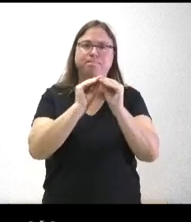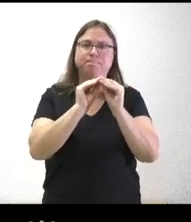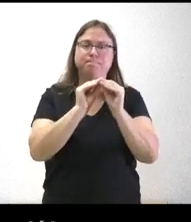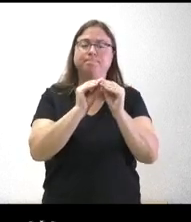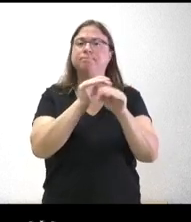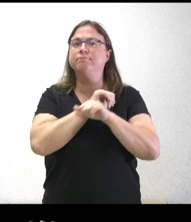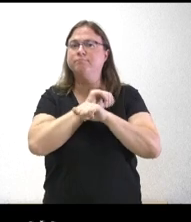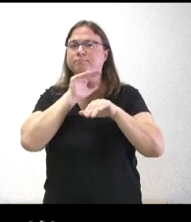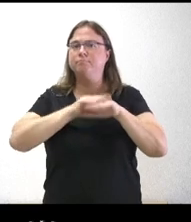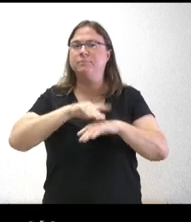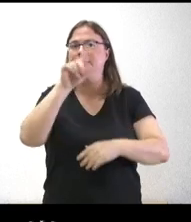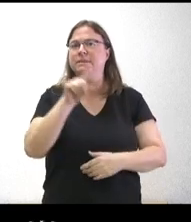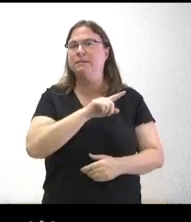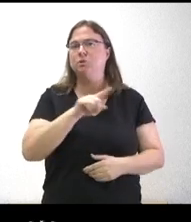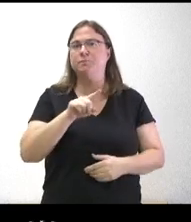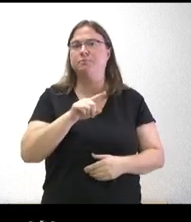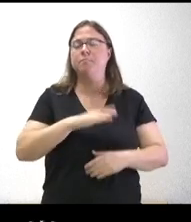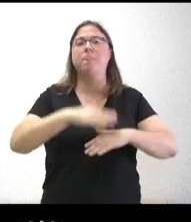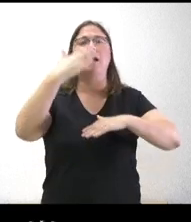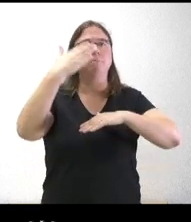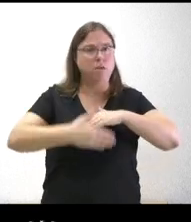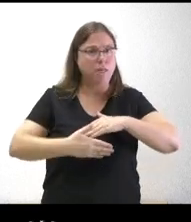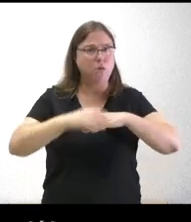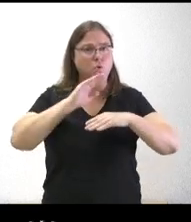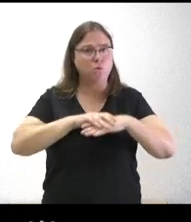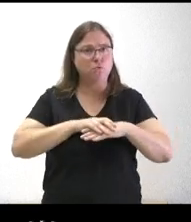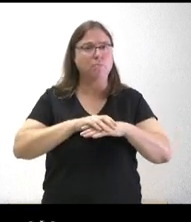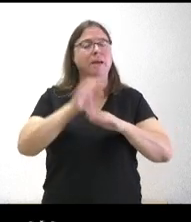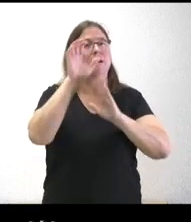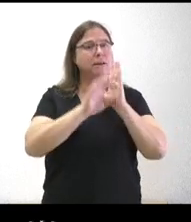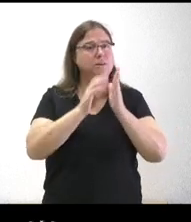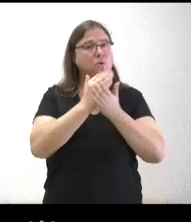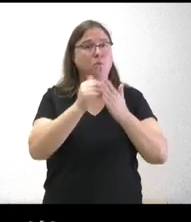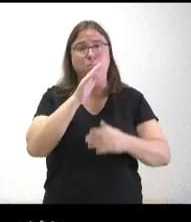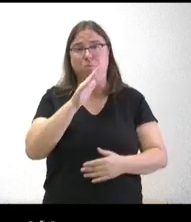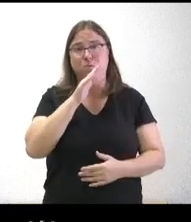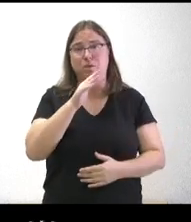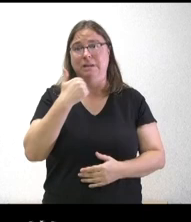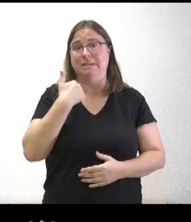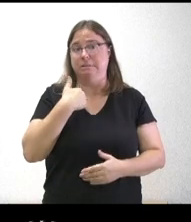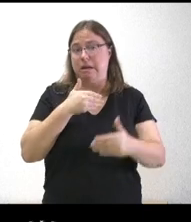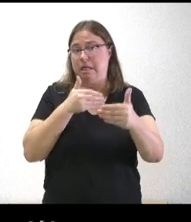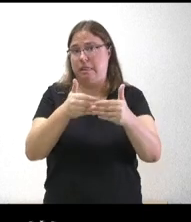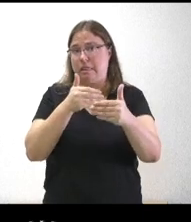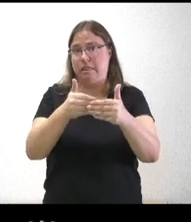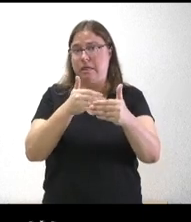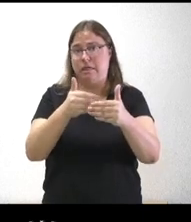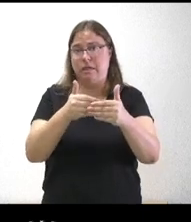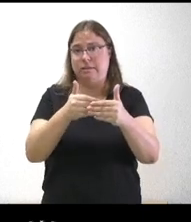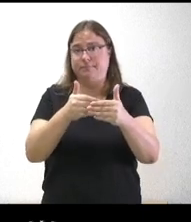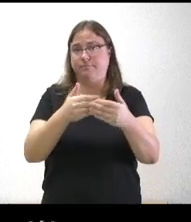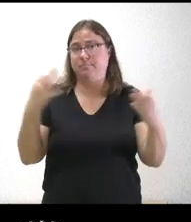esperan cumplir el plazo marcado en el Estatuto de Autonomía dado que ya en breves fechas se